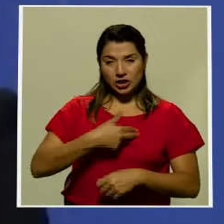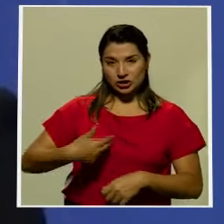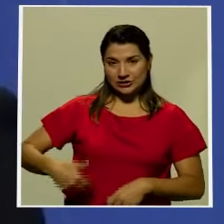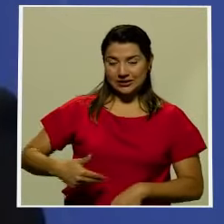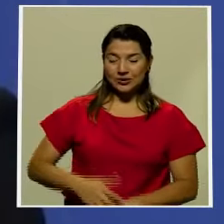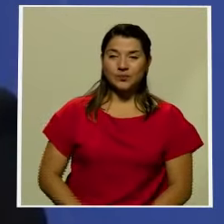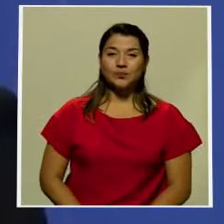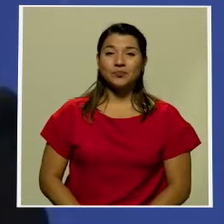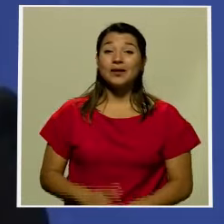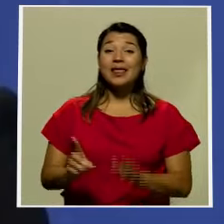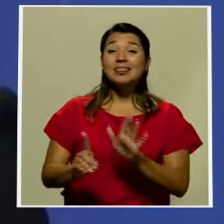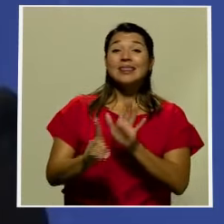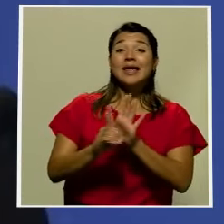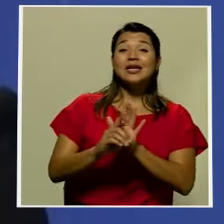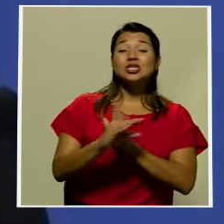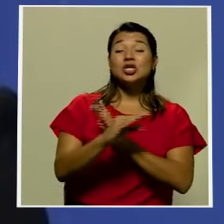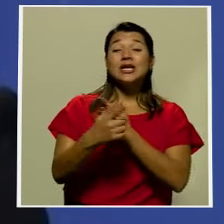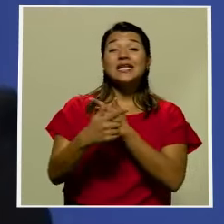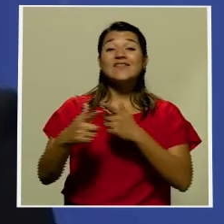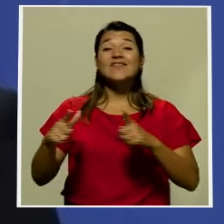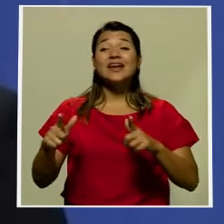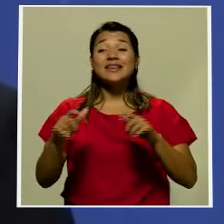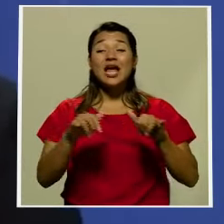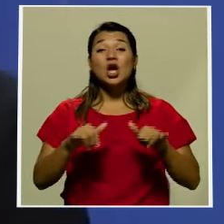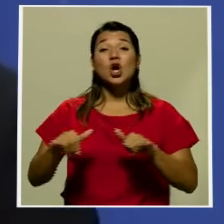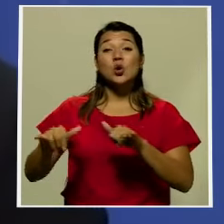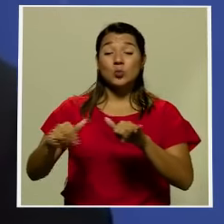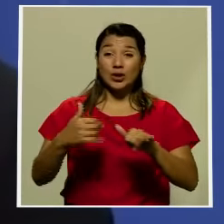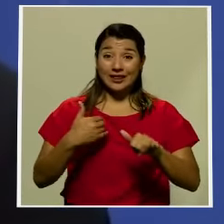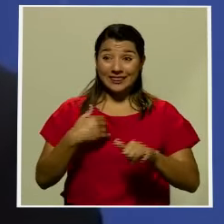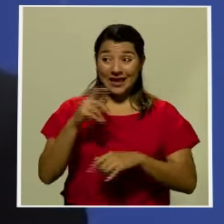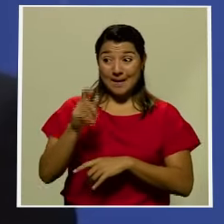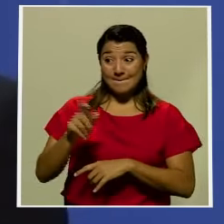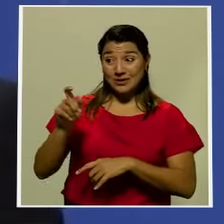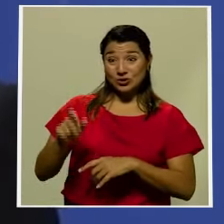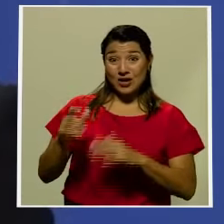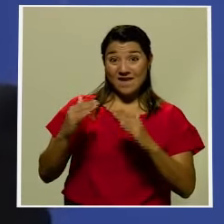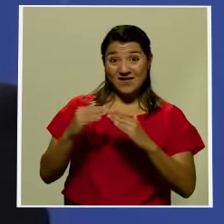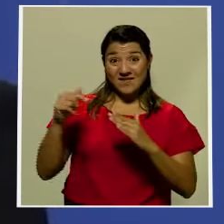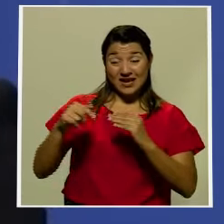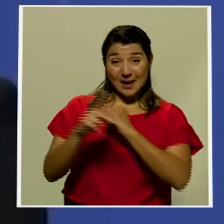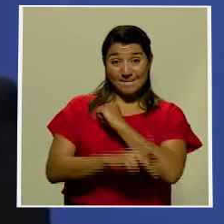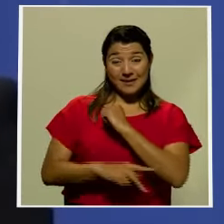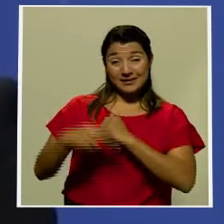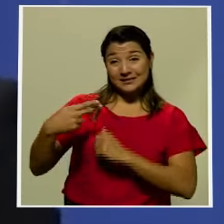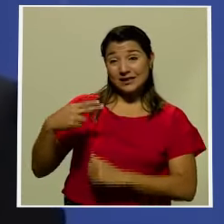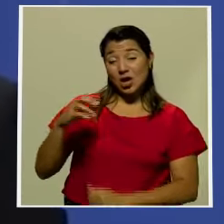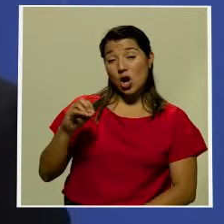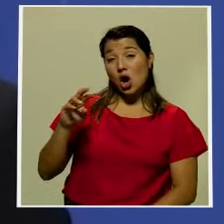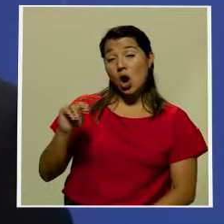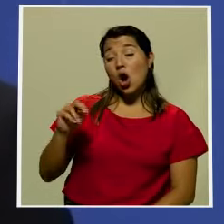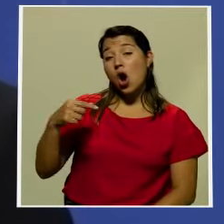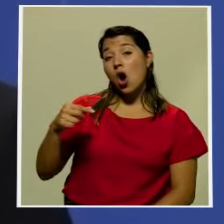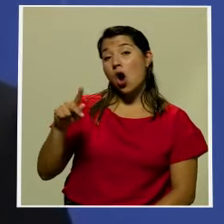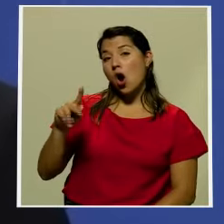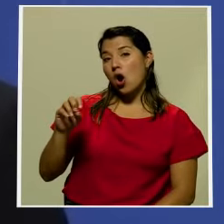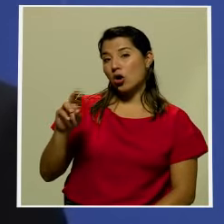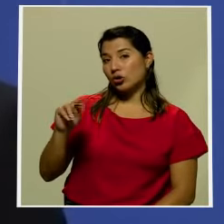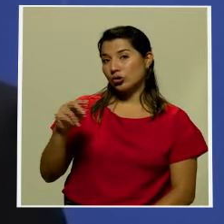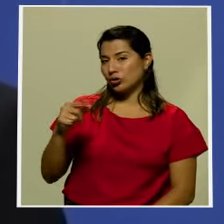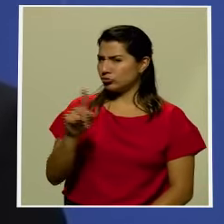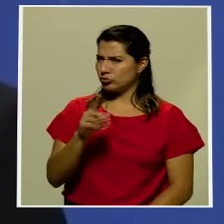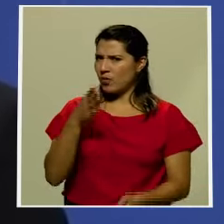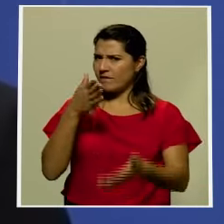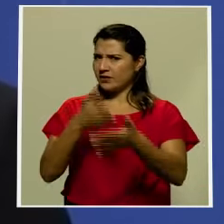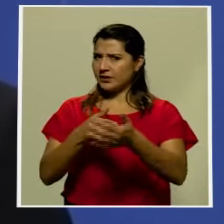Los derechos y libertades comunes de las que gozan los habitantes de Hong Kong no fueron afectados. Lo que pudo ser afectado